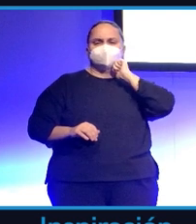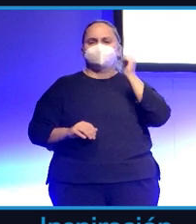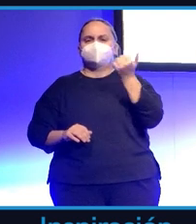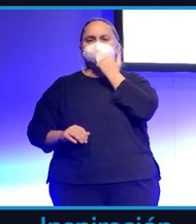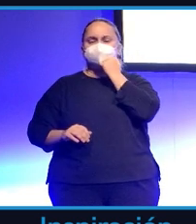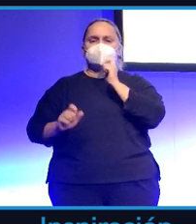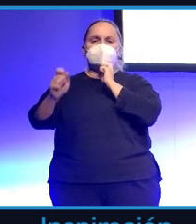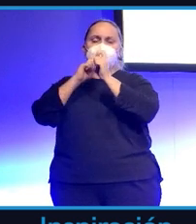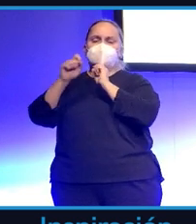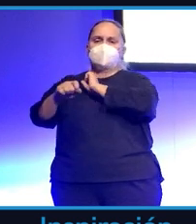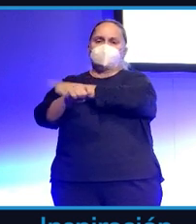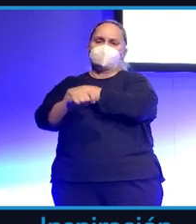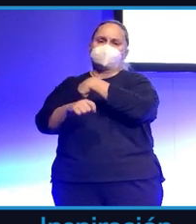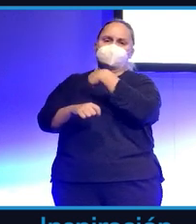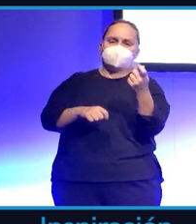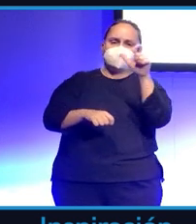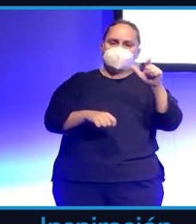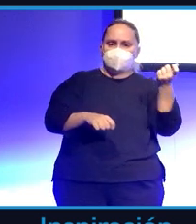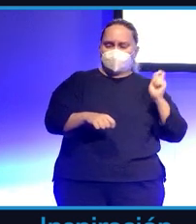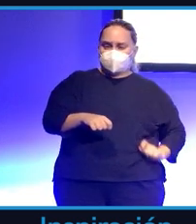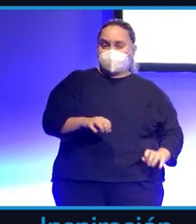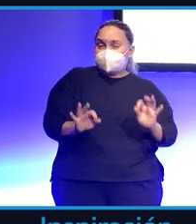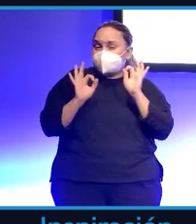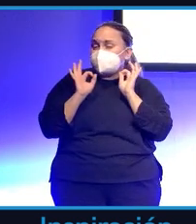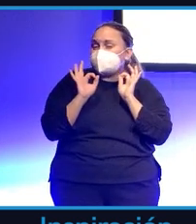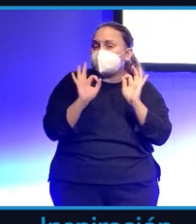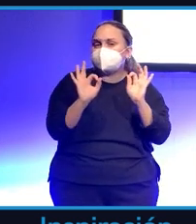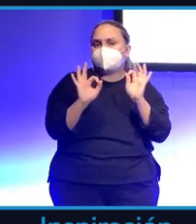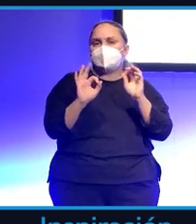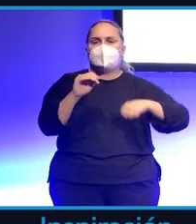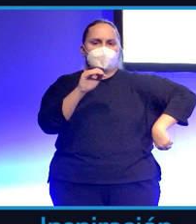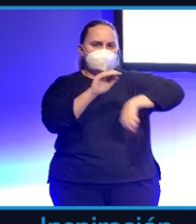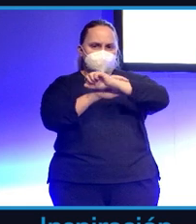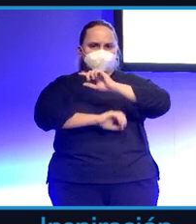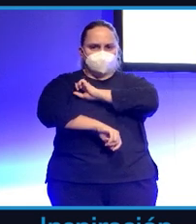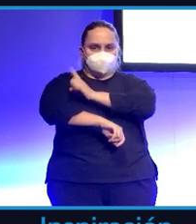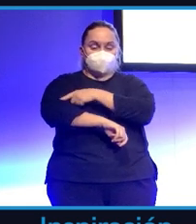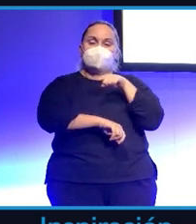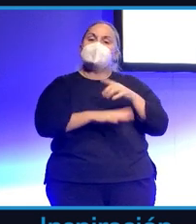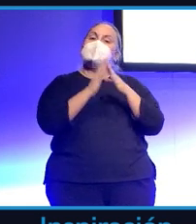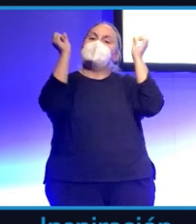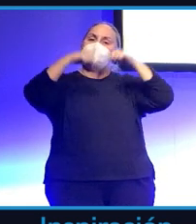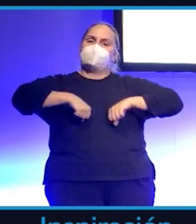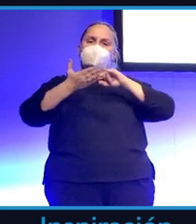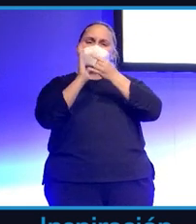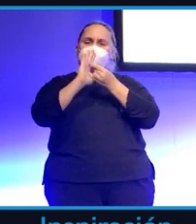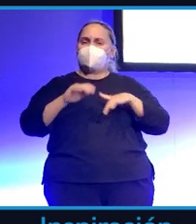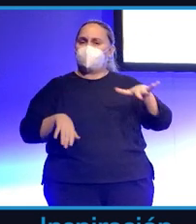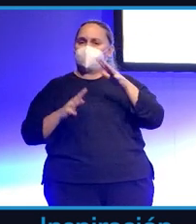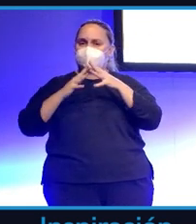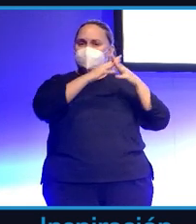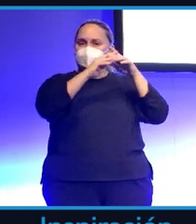periodismo deportivo a los deportistas, y especialmente a los futbolistas, él llegó a un acuerdo con un proyecto que ya había desde Estados Unidos,